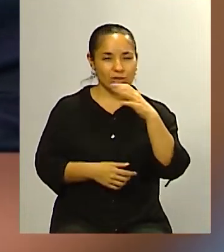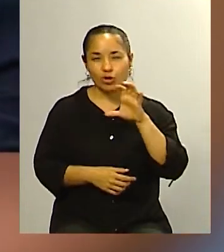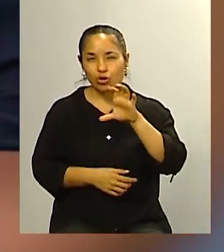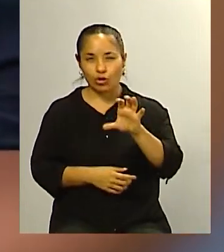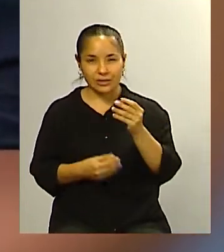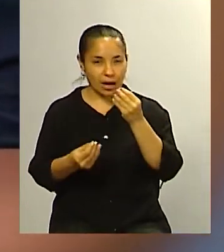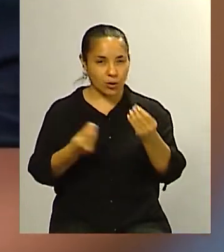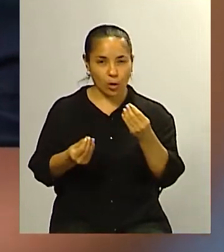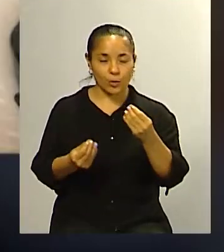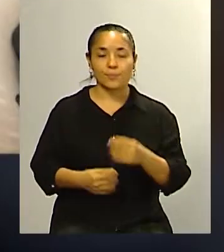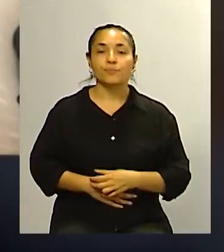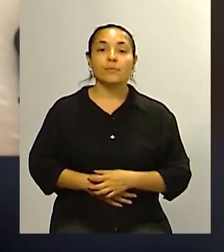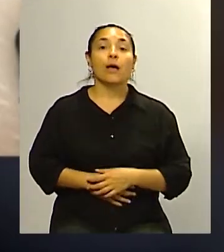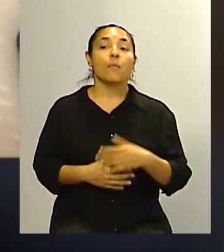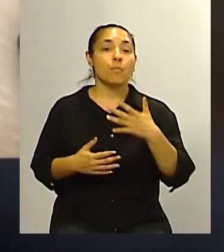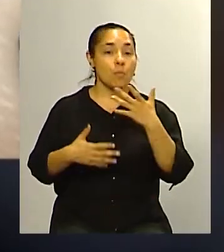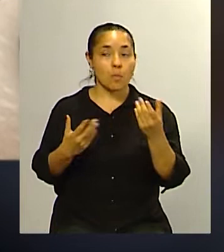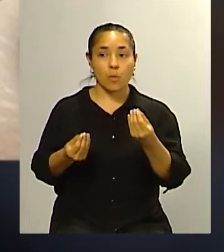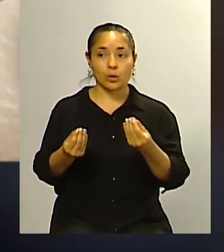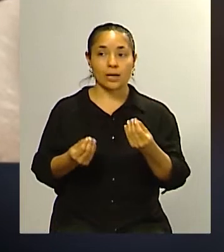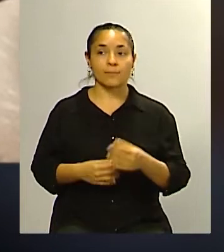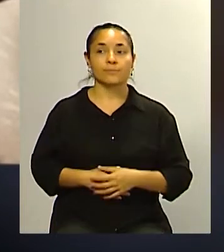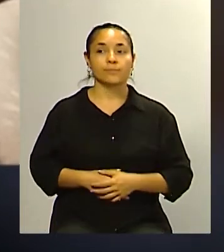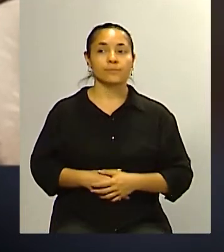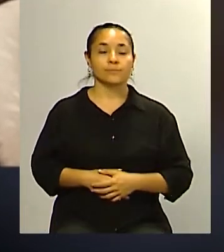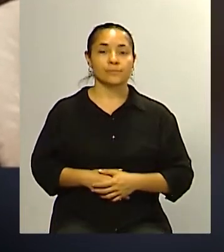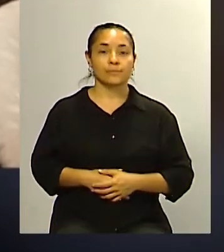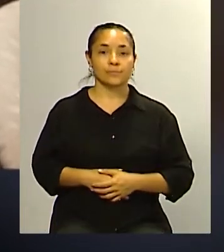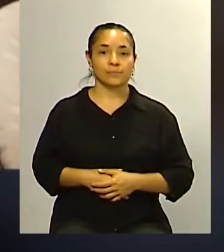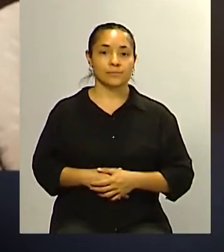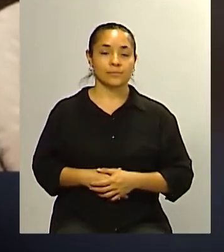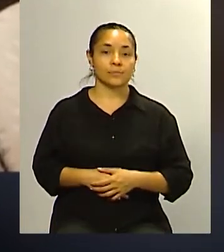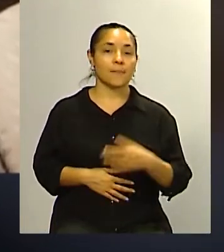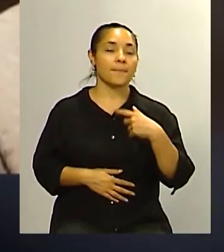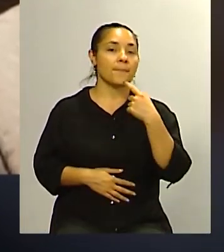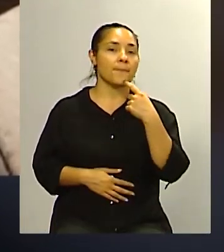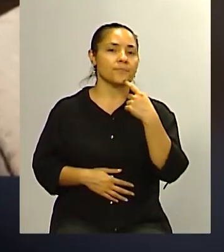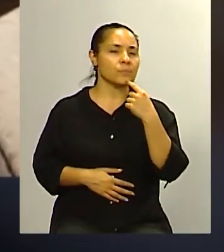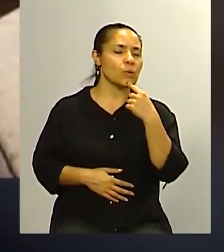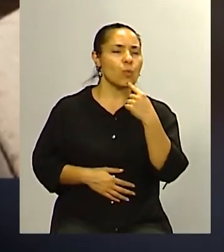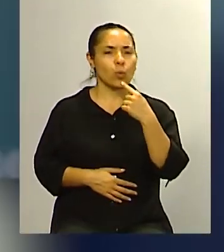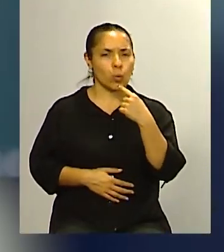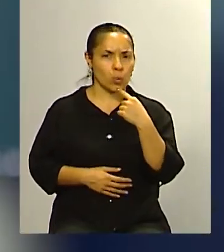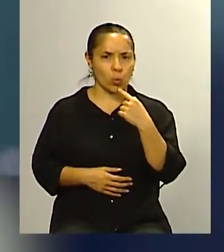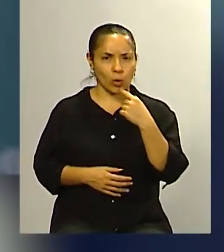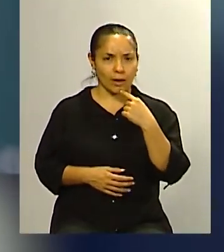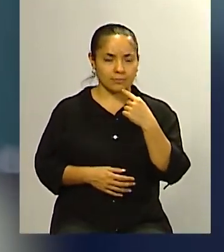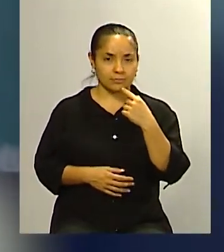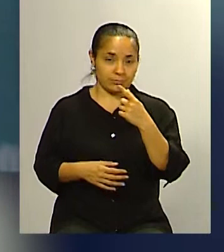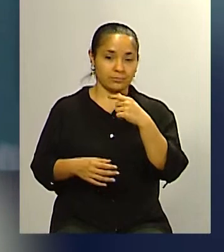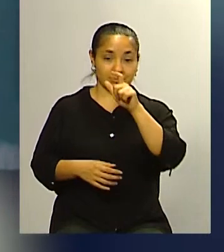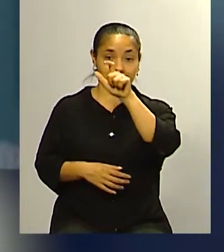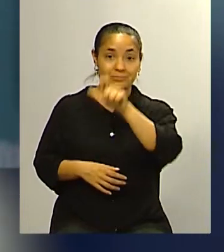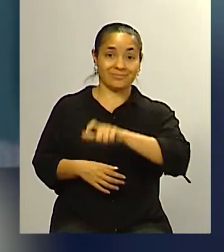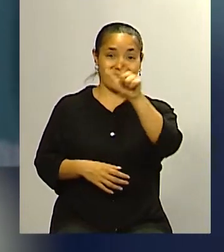porque tenemos que decir que la pregunta que nos hacemos es ¿cómo están de imagen quienes